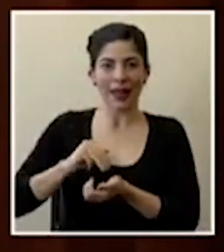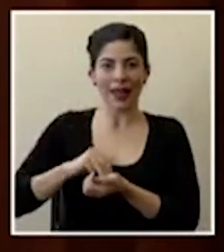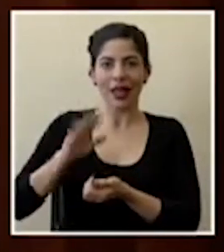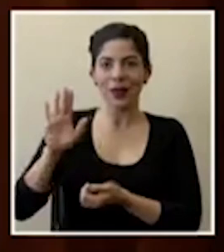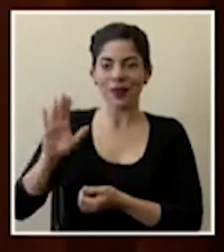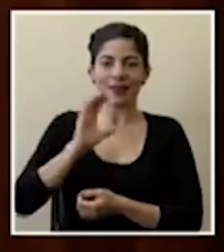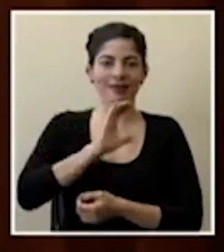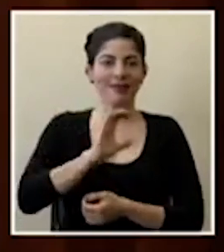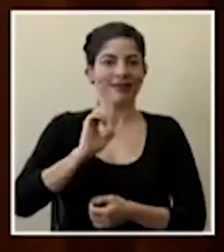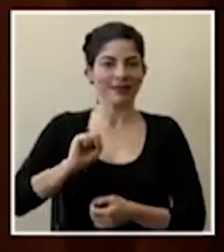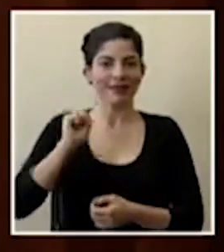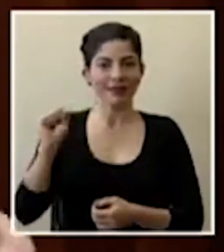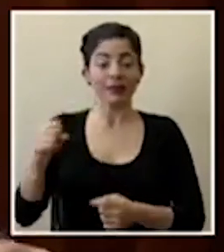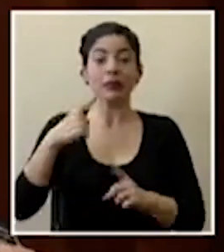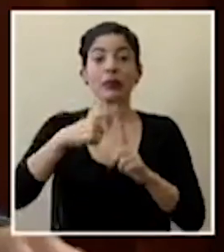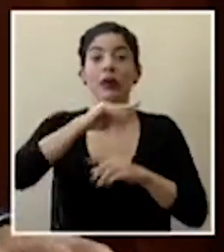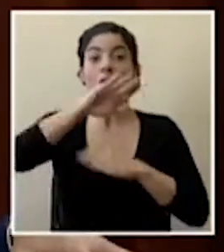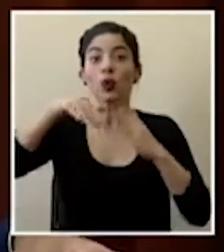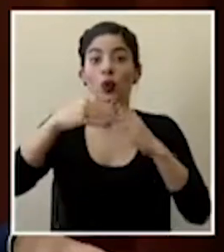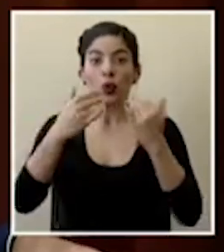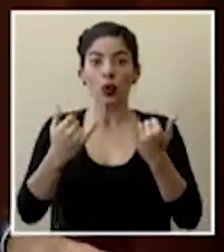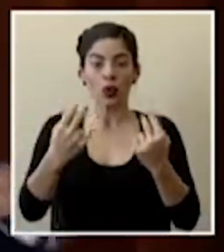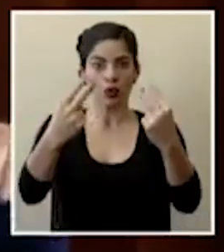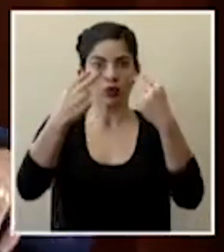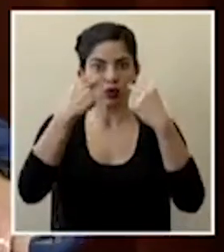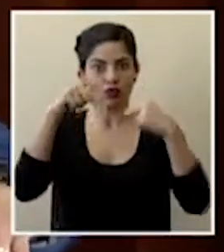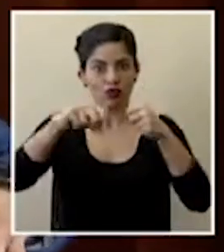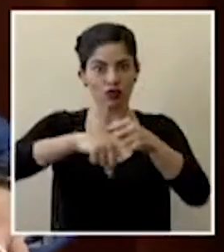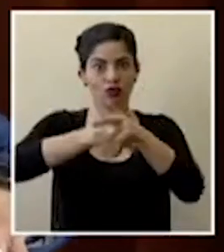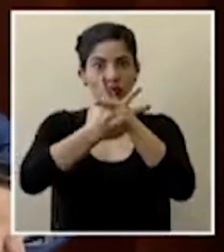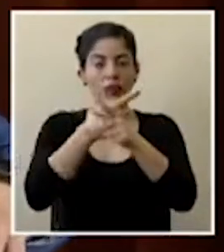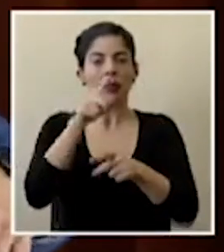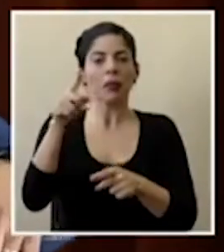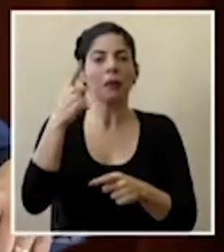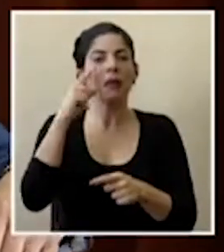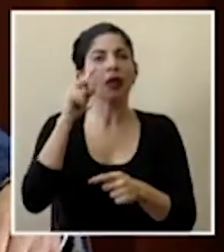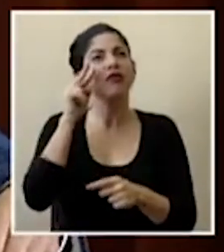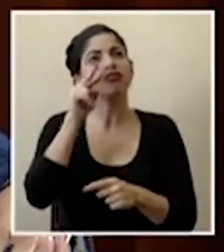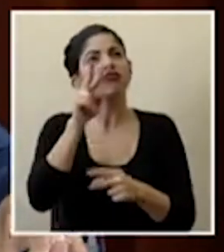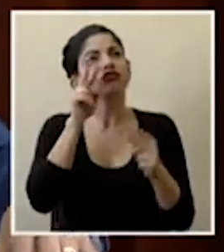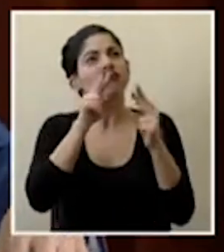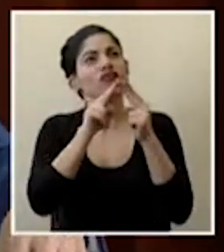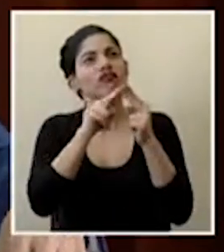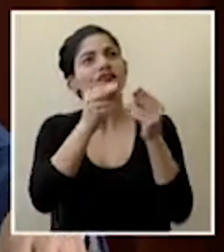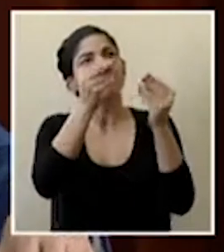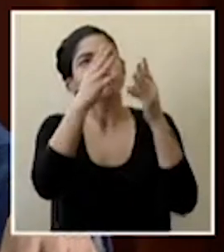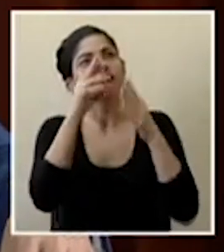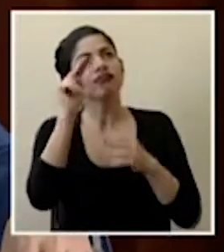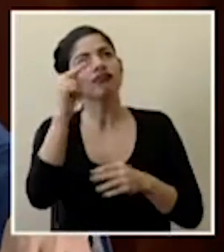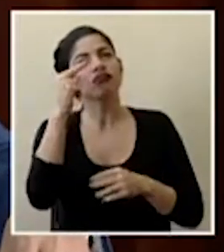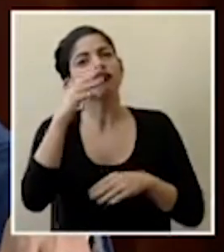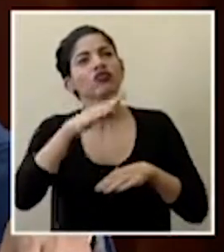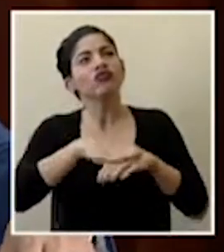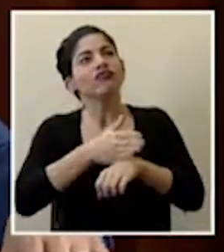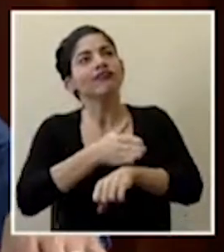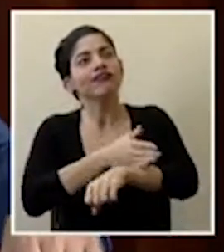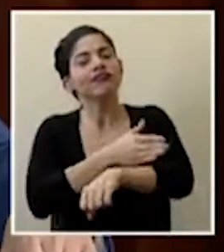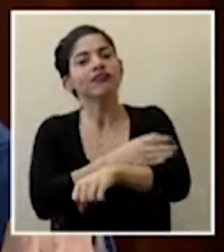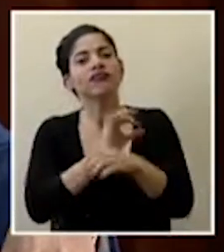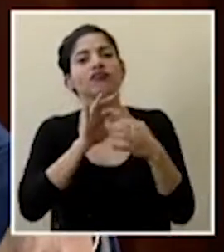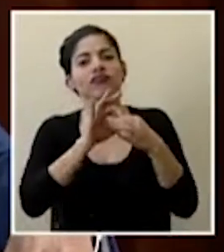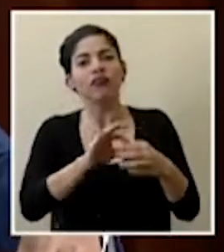caja costarricense de seguro social y a todos los que están sintonizando esta transmisión para conocer las últimas noticias sobre el avance del kobe 19